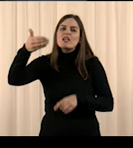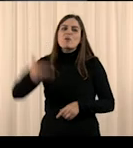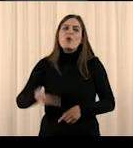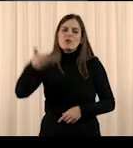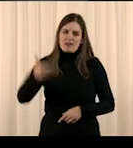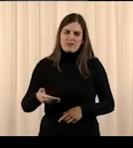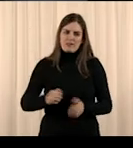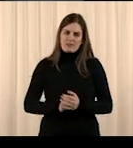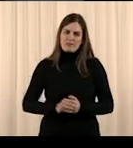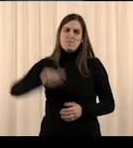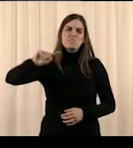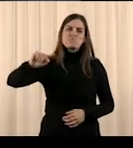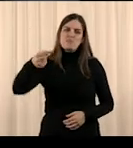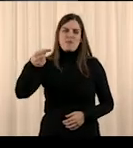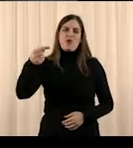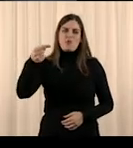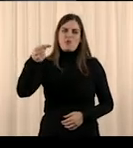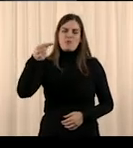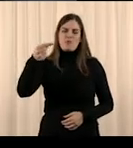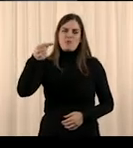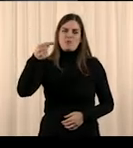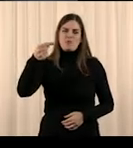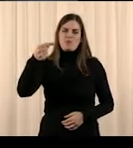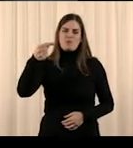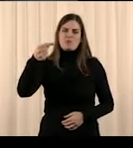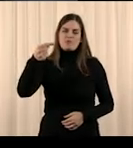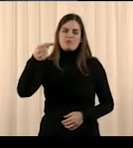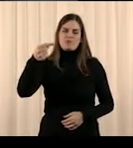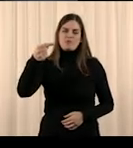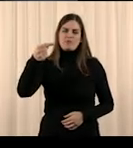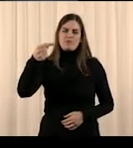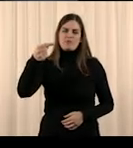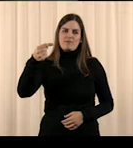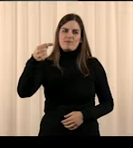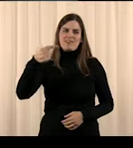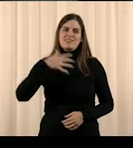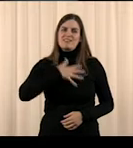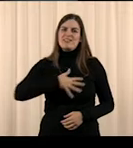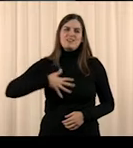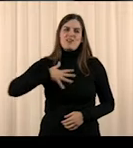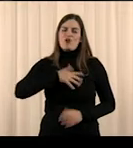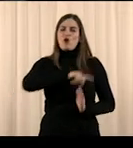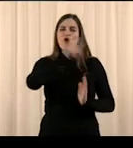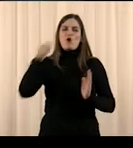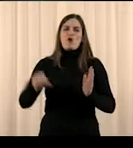empezar, la plena satisfacción.